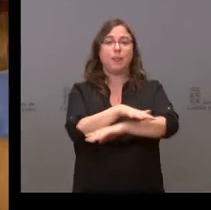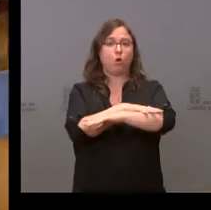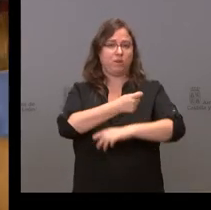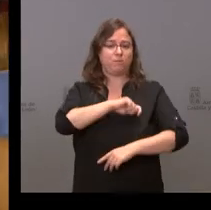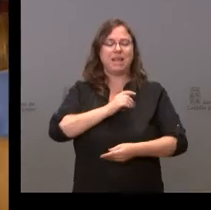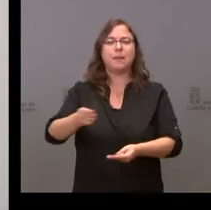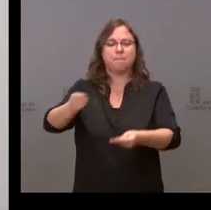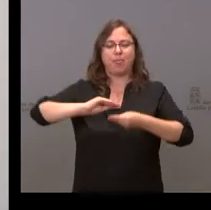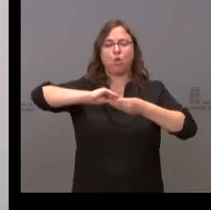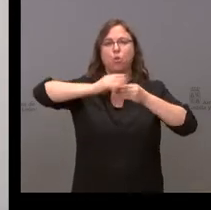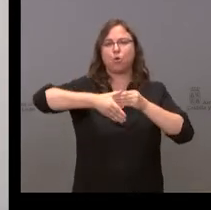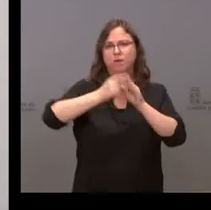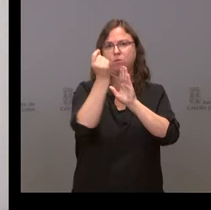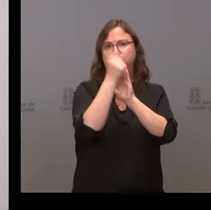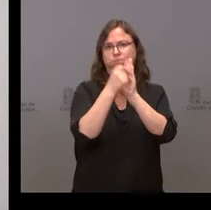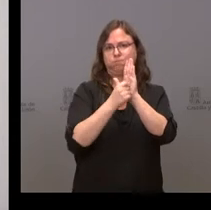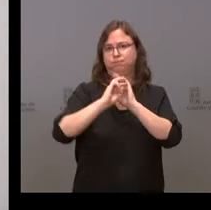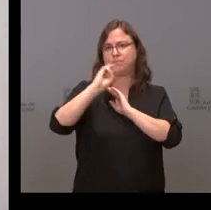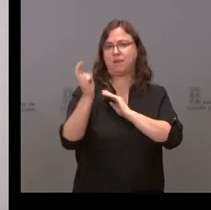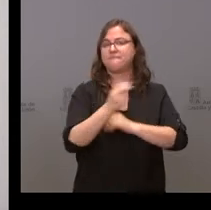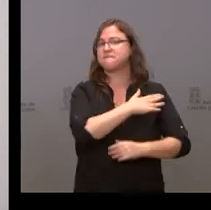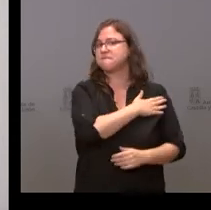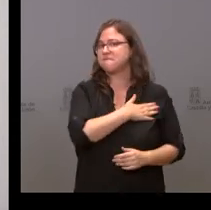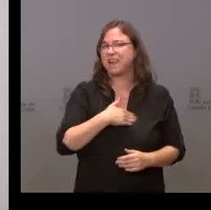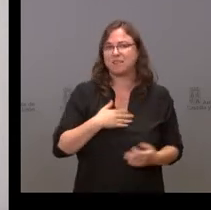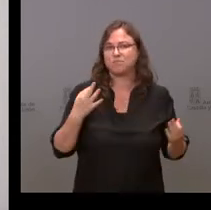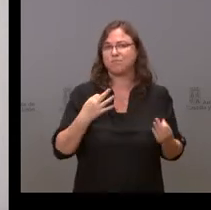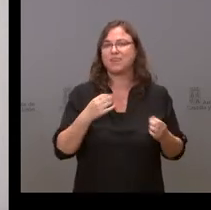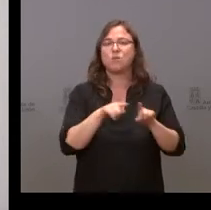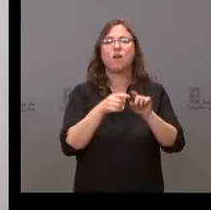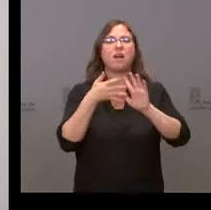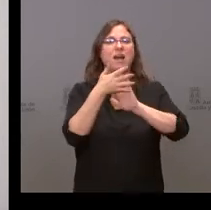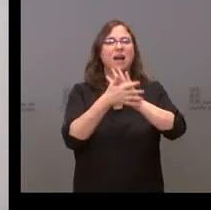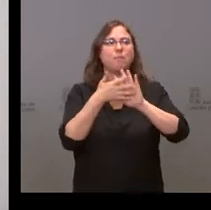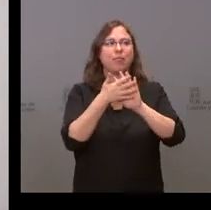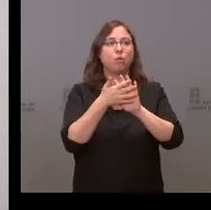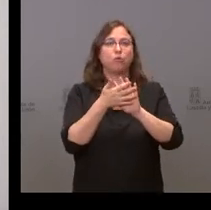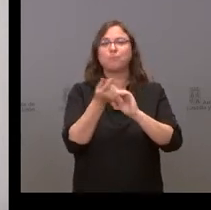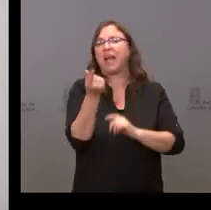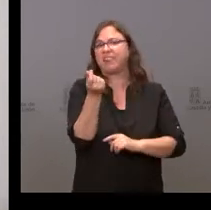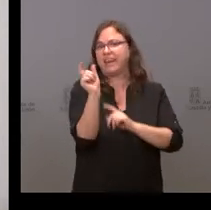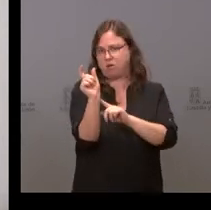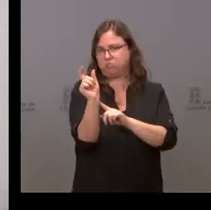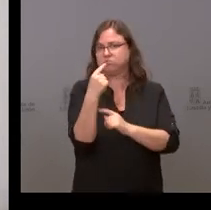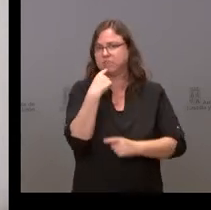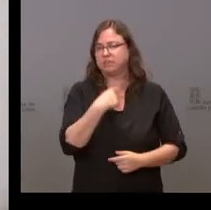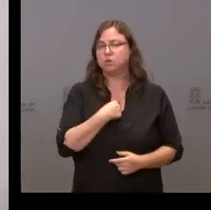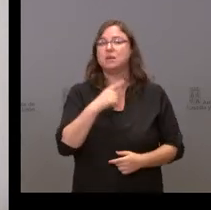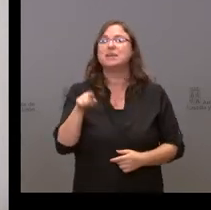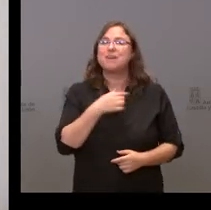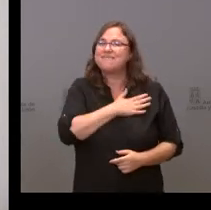y lo que queremos es, ha hablado también de una cantidad de dinero, pero lo que queremos es